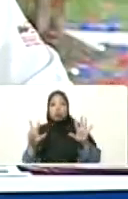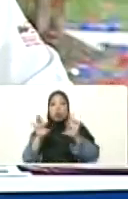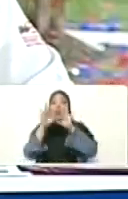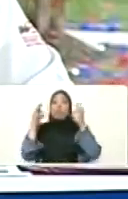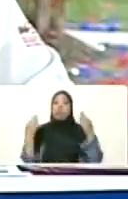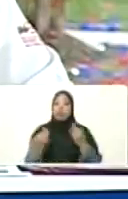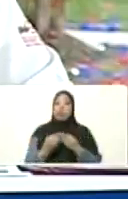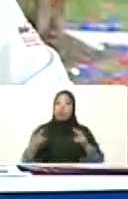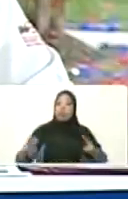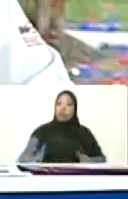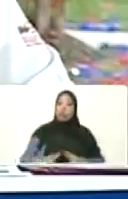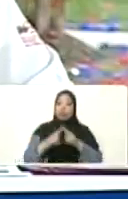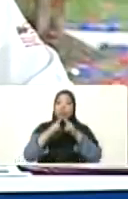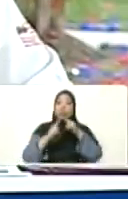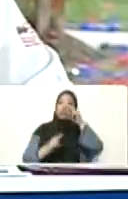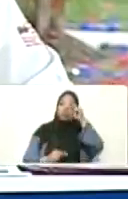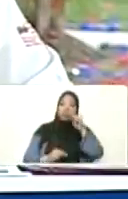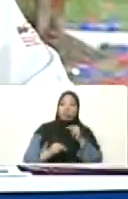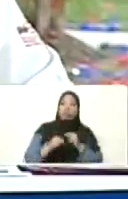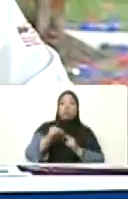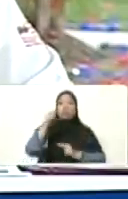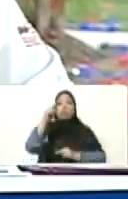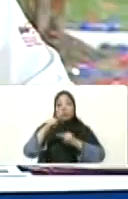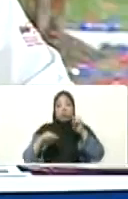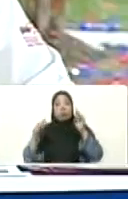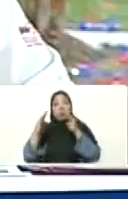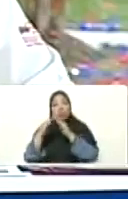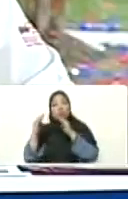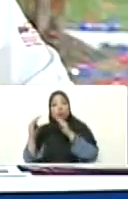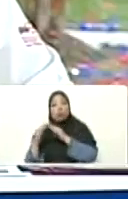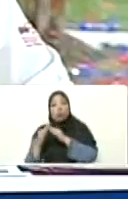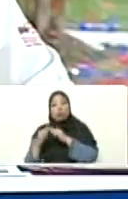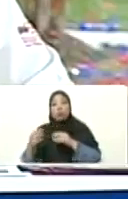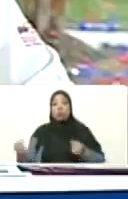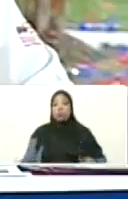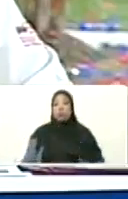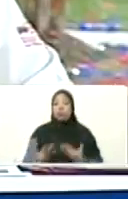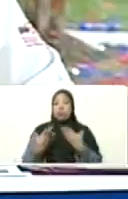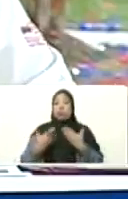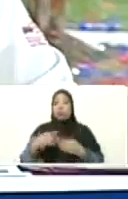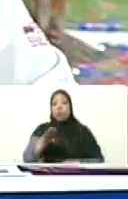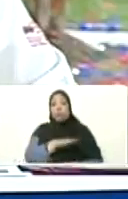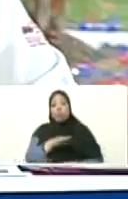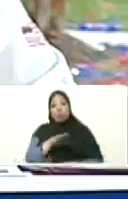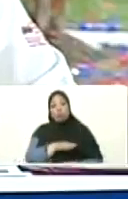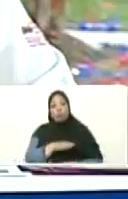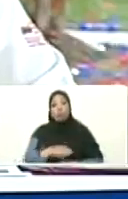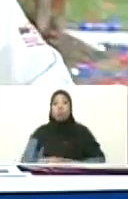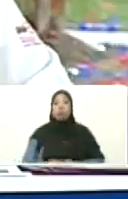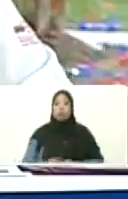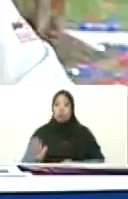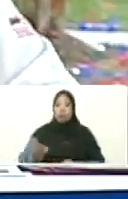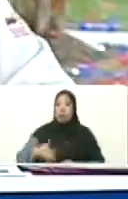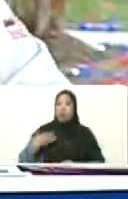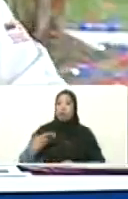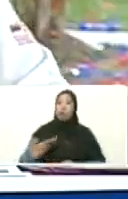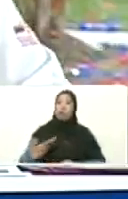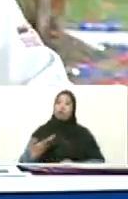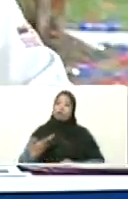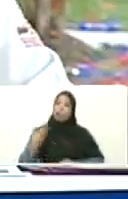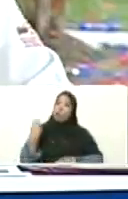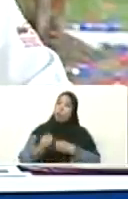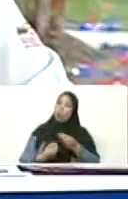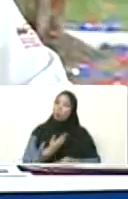encuentran en terrenos construyendo su vivienda con la esperanza, con sus propias manos. Eso es posible, mi comandante presidente,